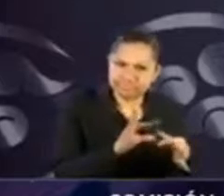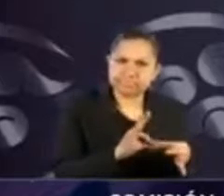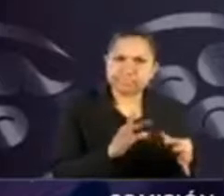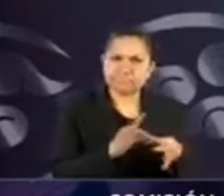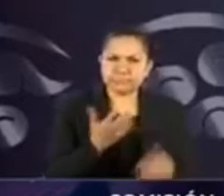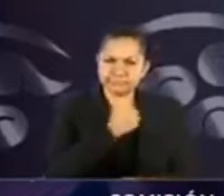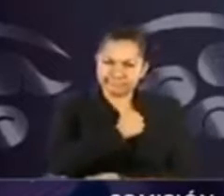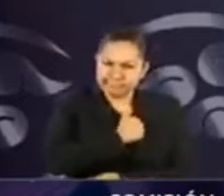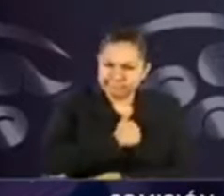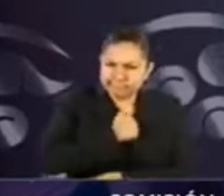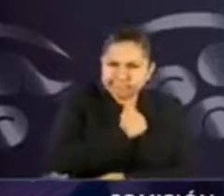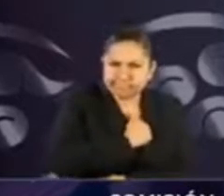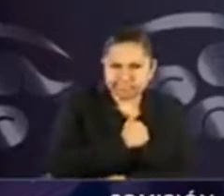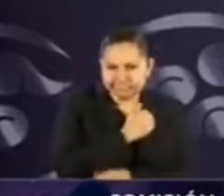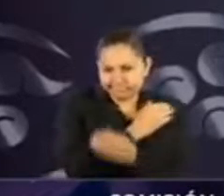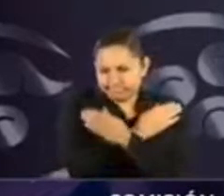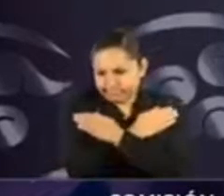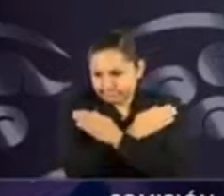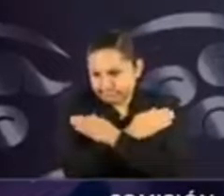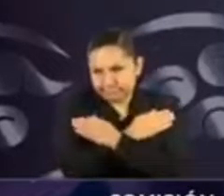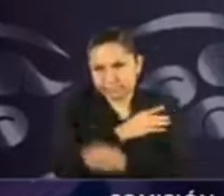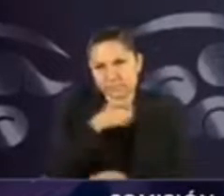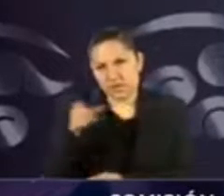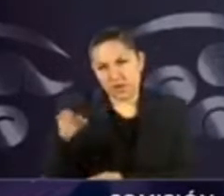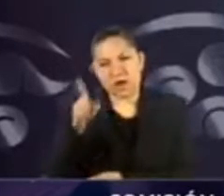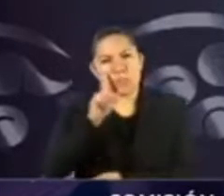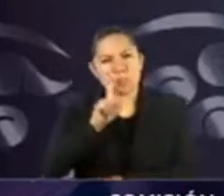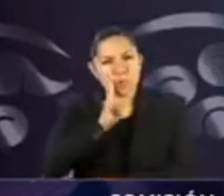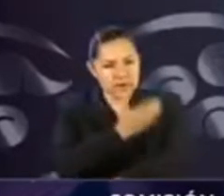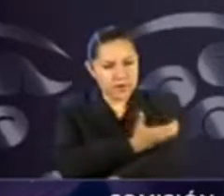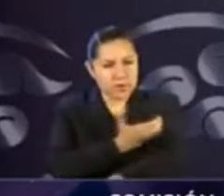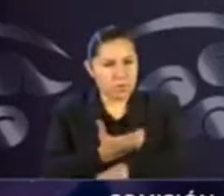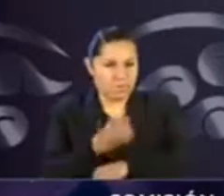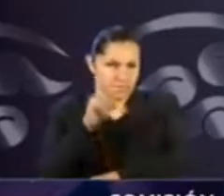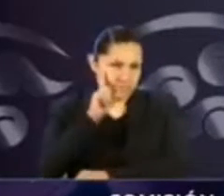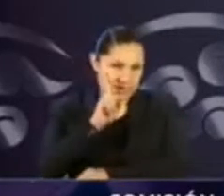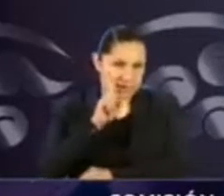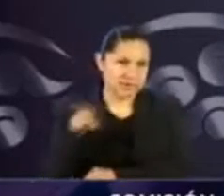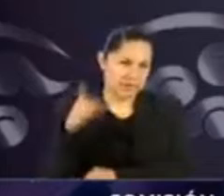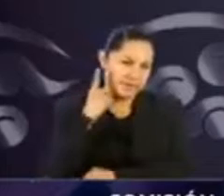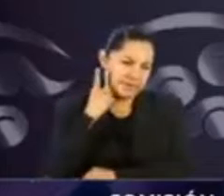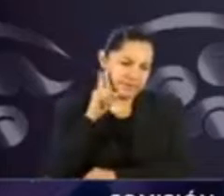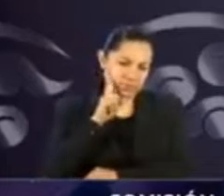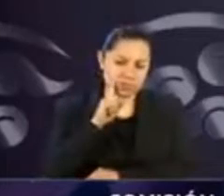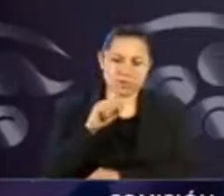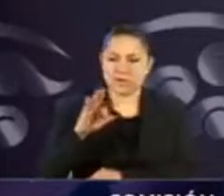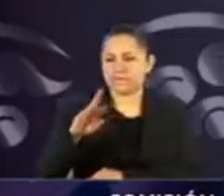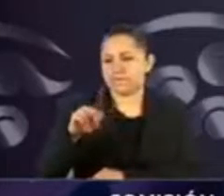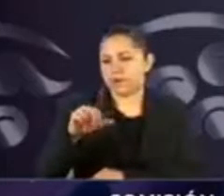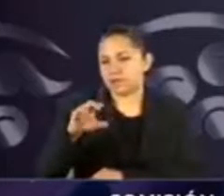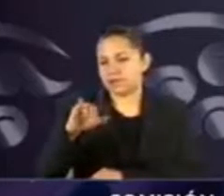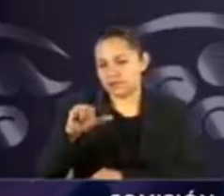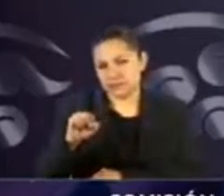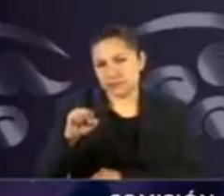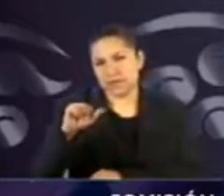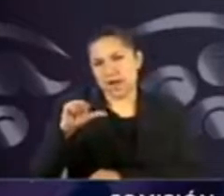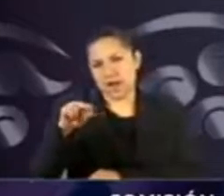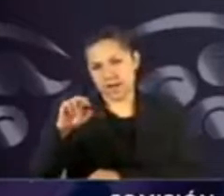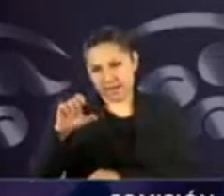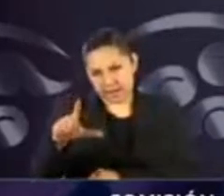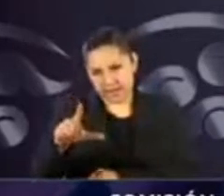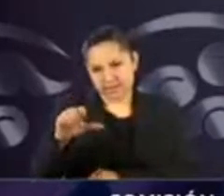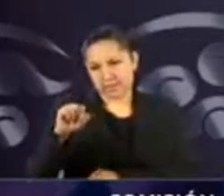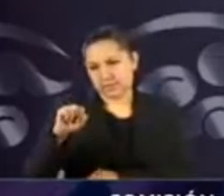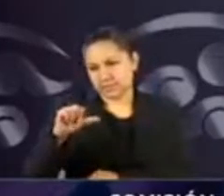a la familia de nuestra compañera diputada Francis Anel Bueno Sánchez y